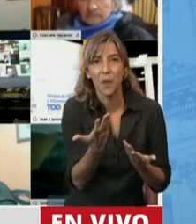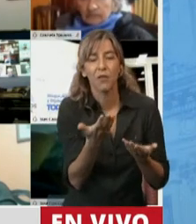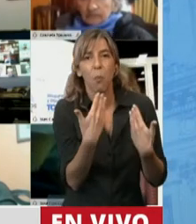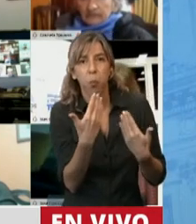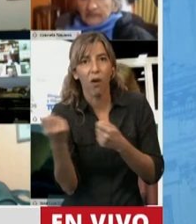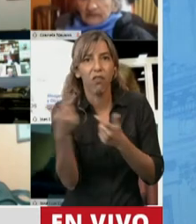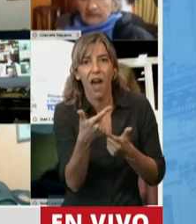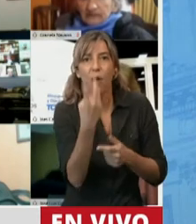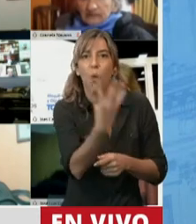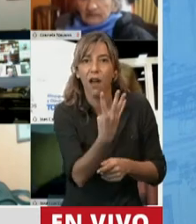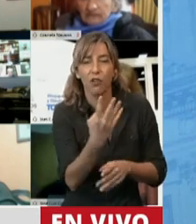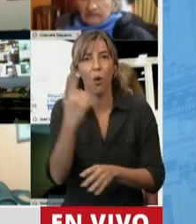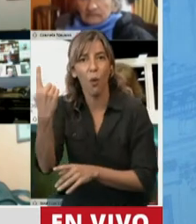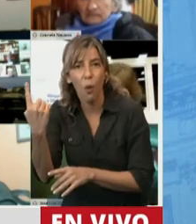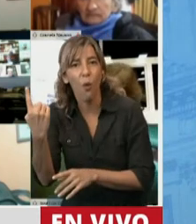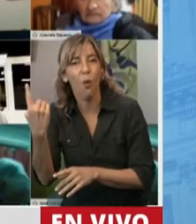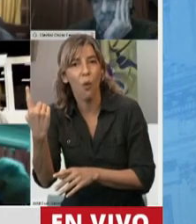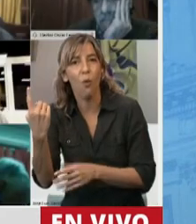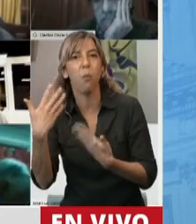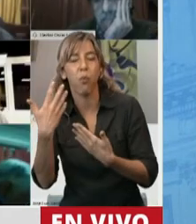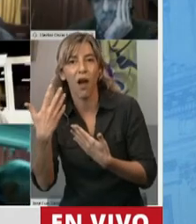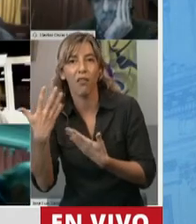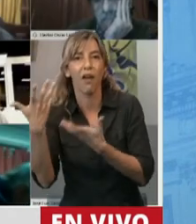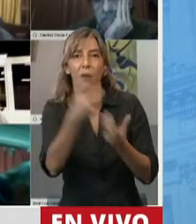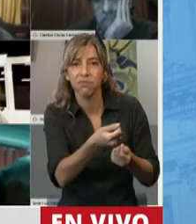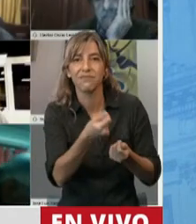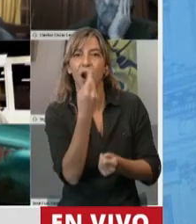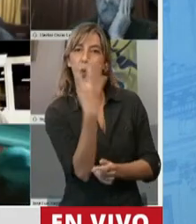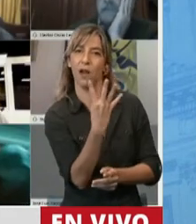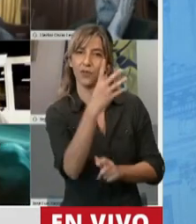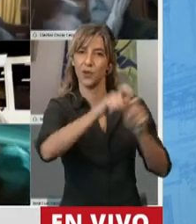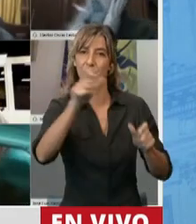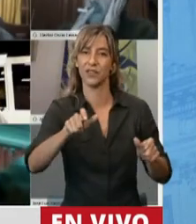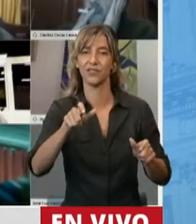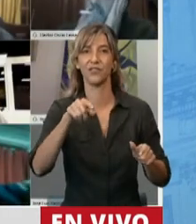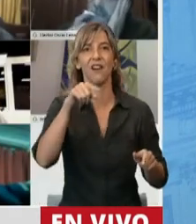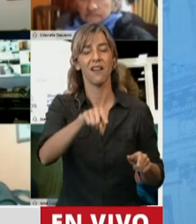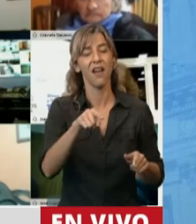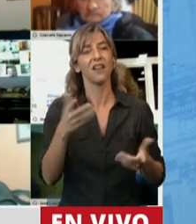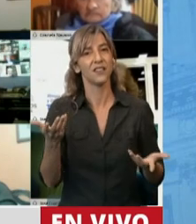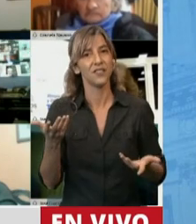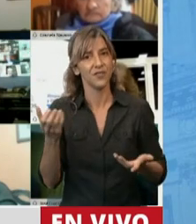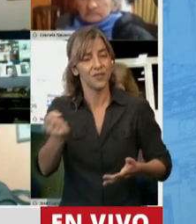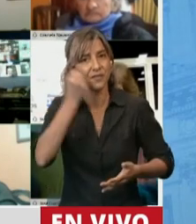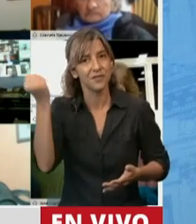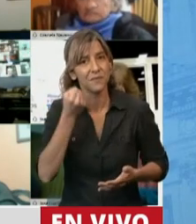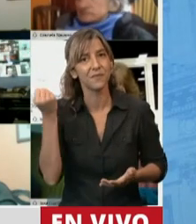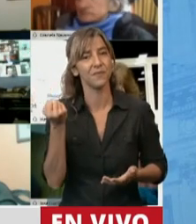hacer de este tratamiento una forma de atravesar un poco mejor esta enfermedad.